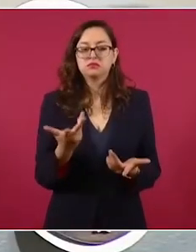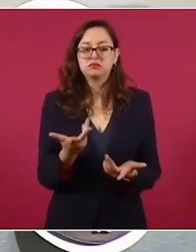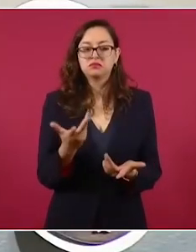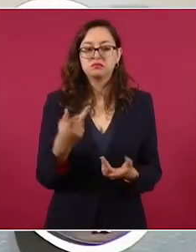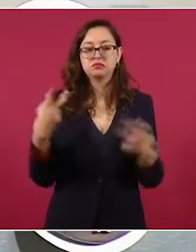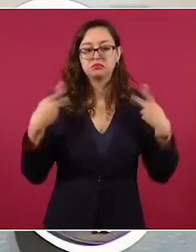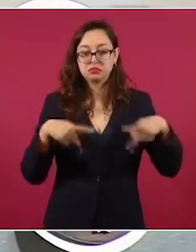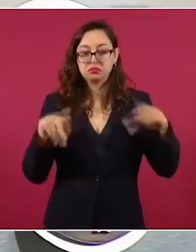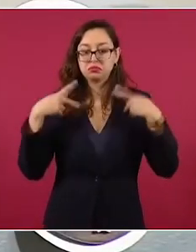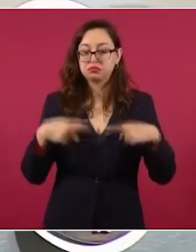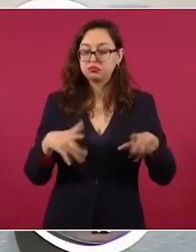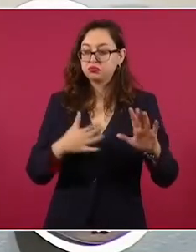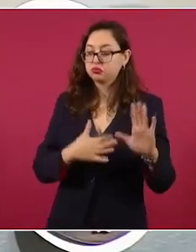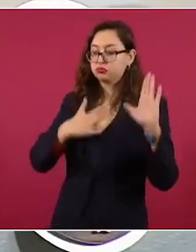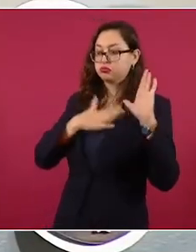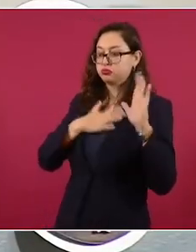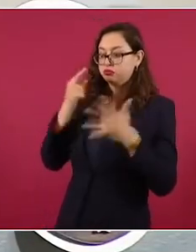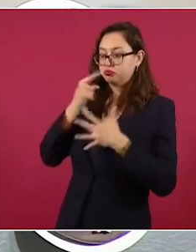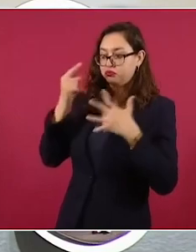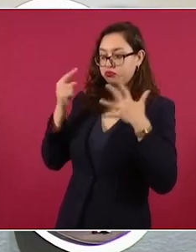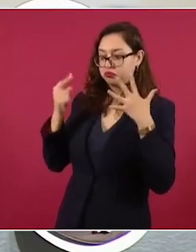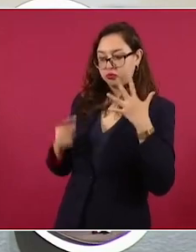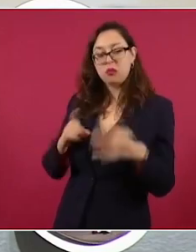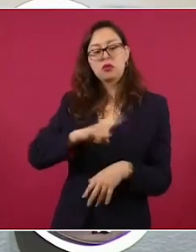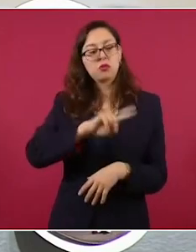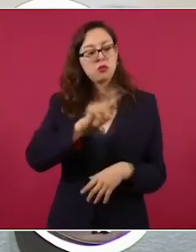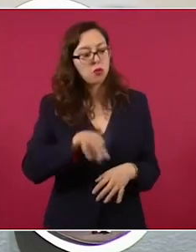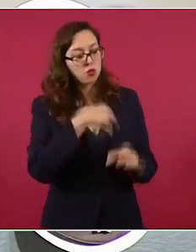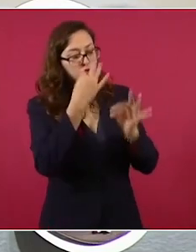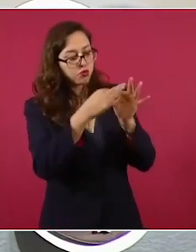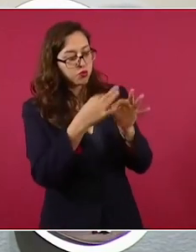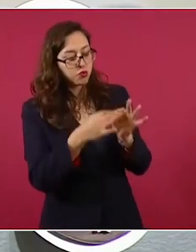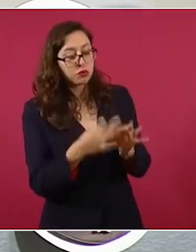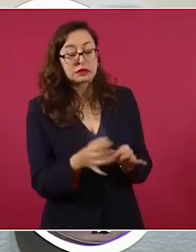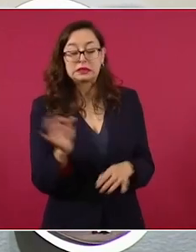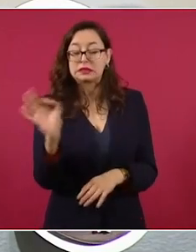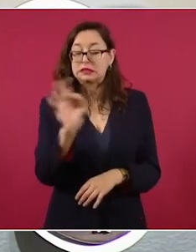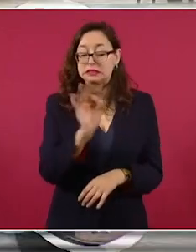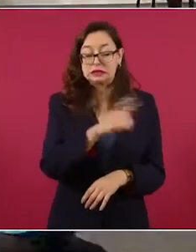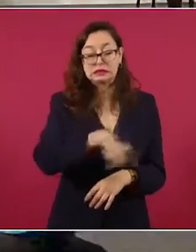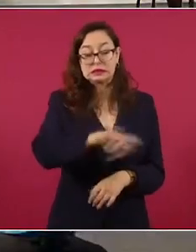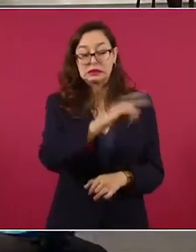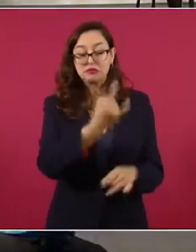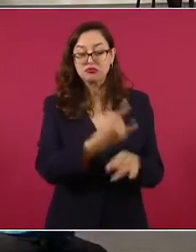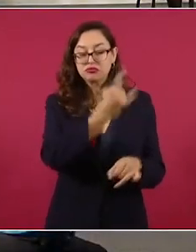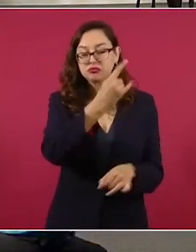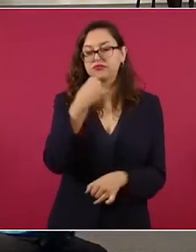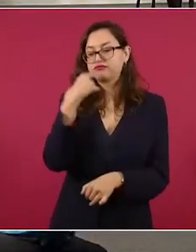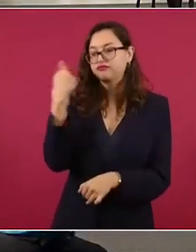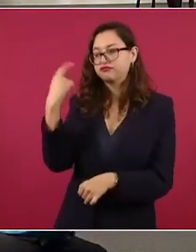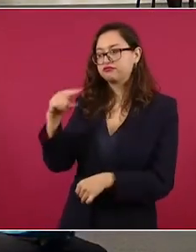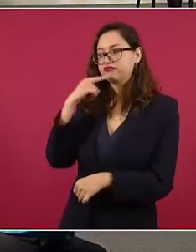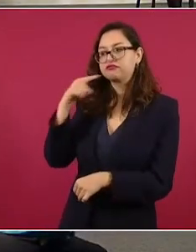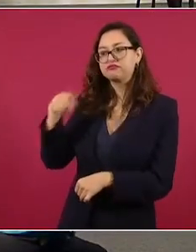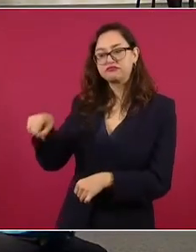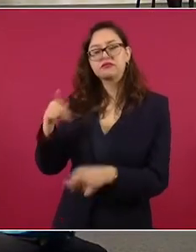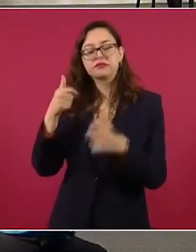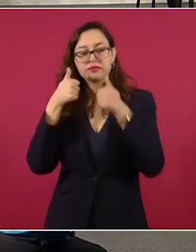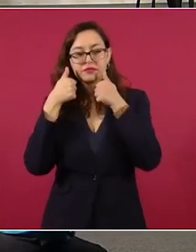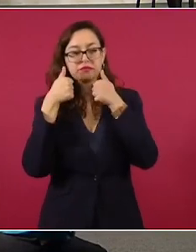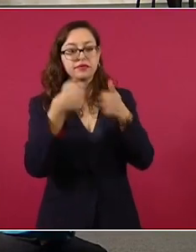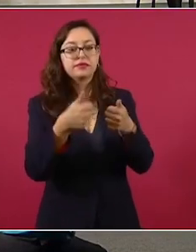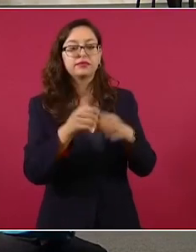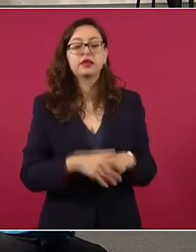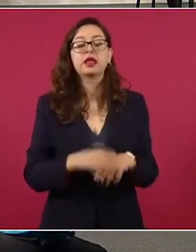promete al cliente y es quien recibe todas las quejas y concilia con todos los proveedores. Por parte del SAT que nos